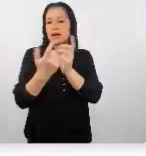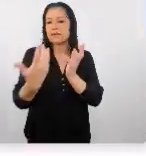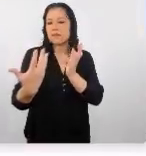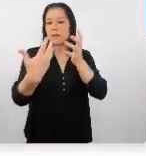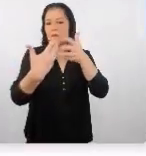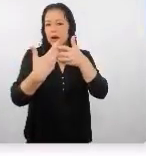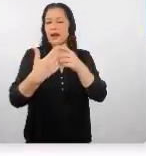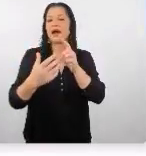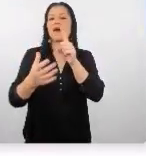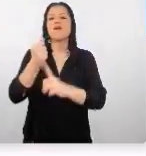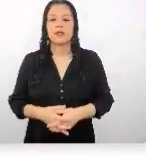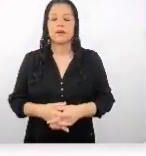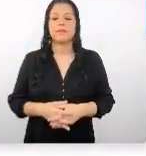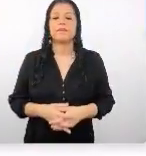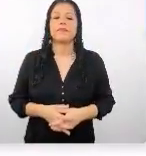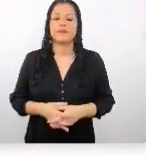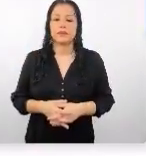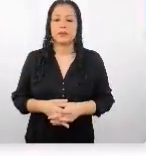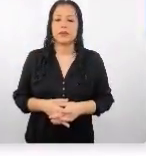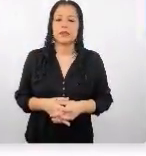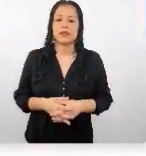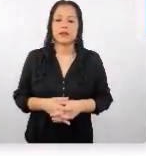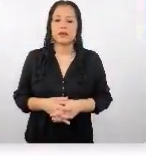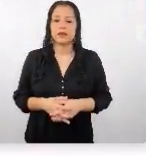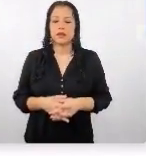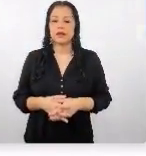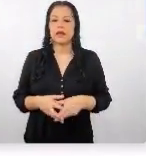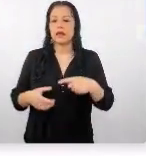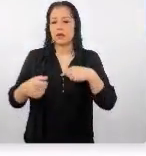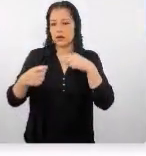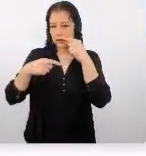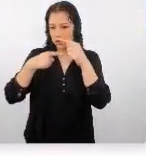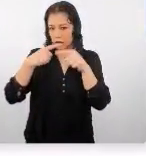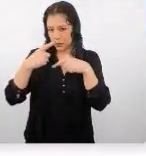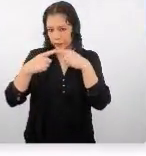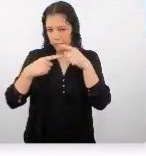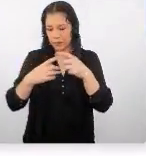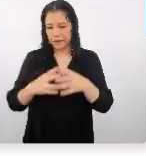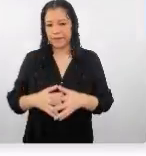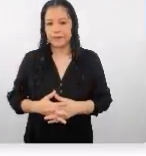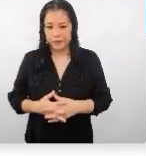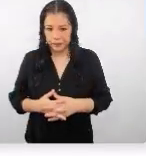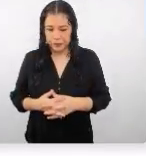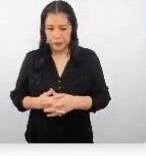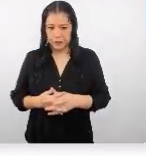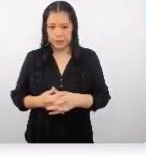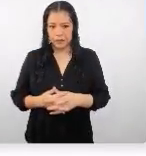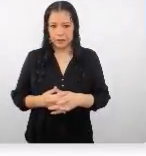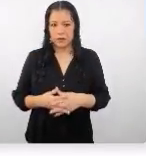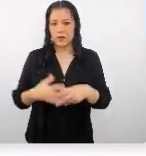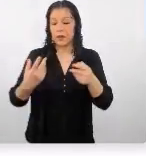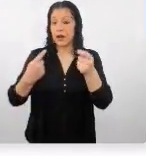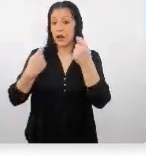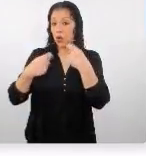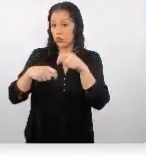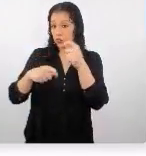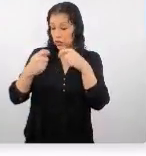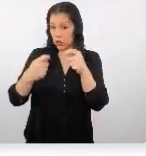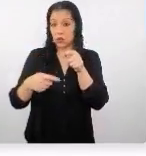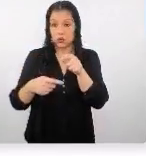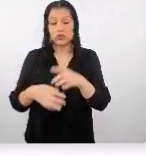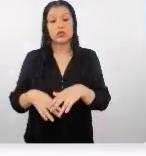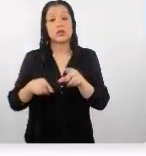y una confianza les seguía comentando para los negocios también es muy